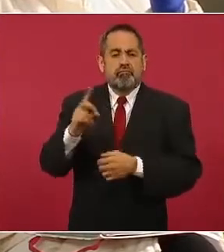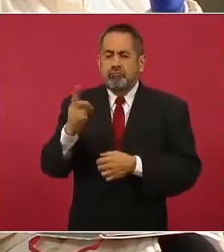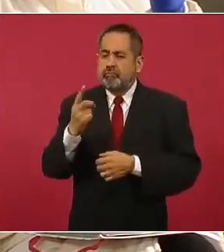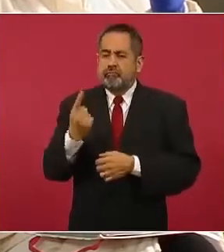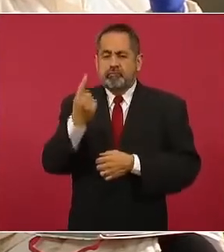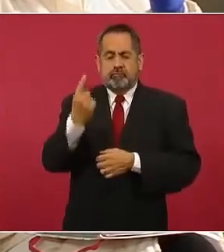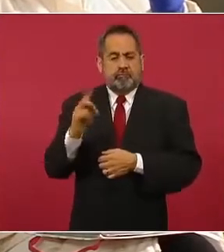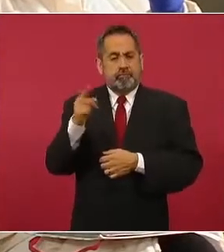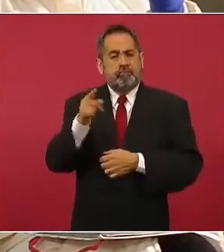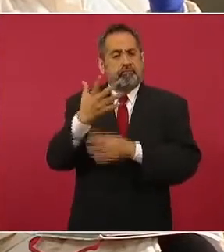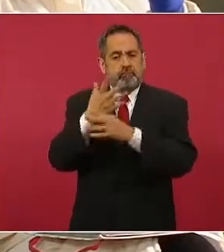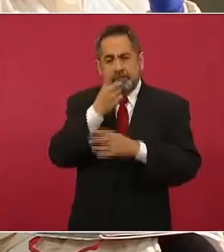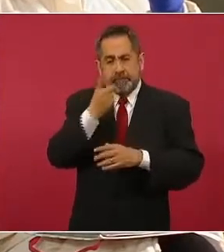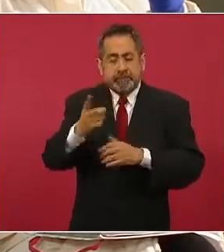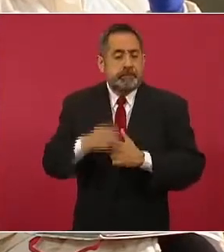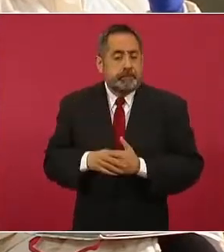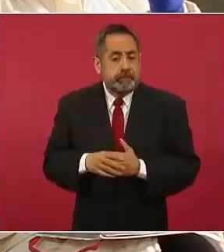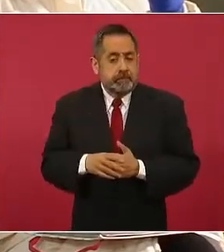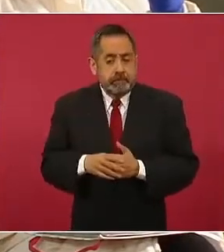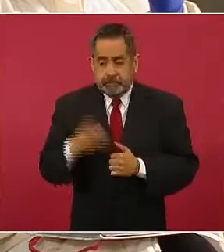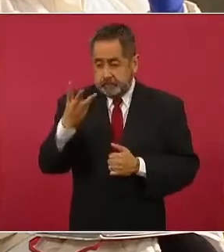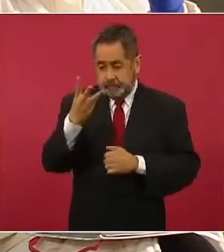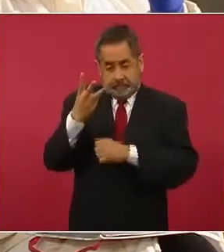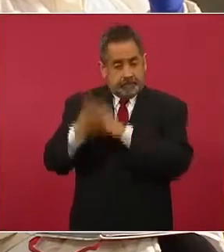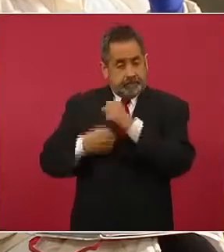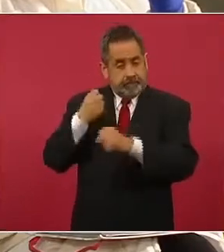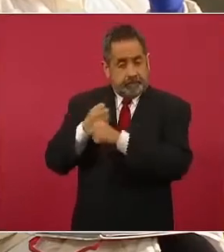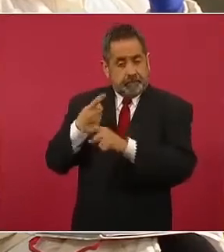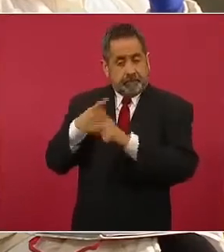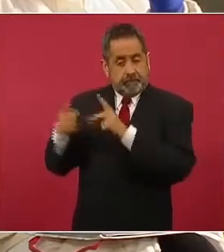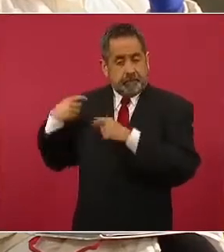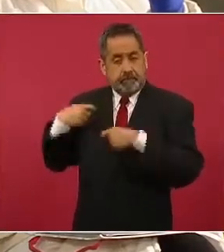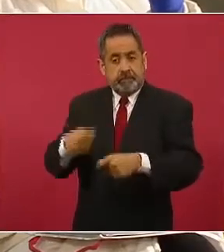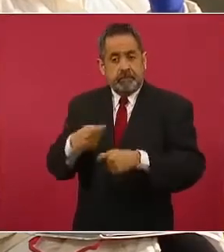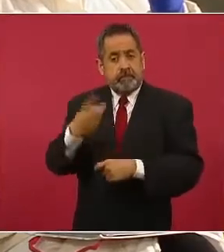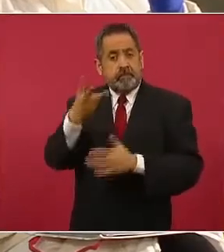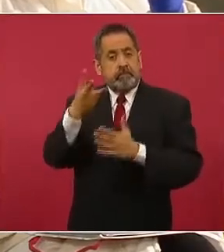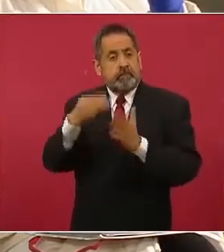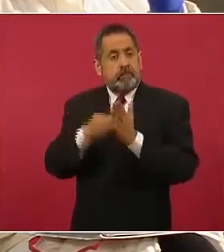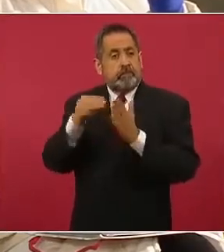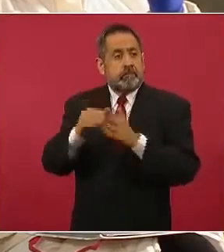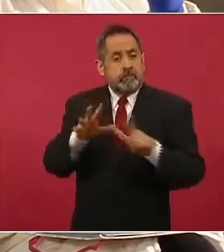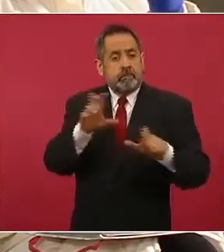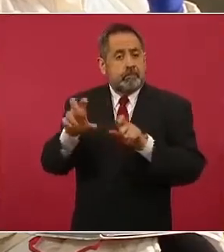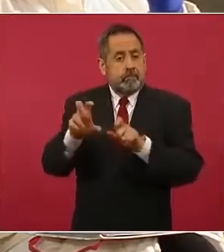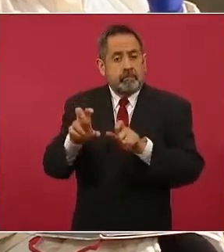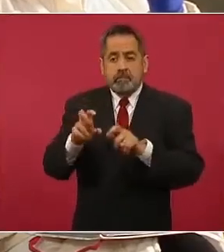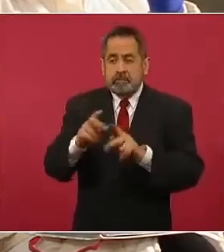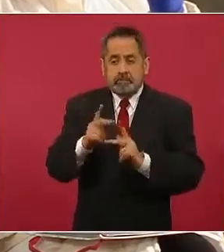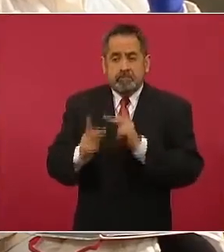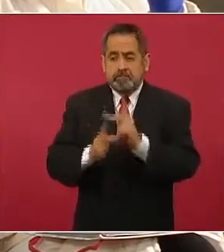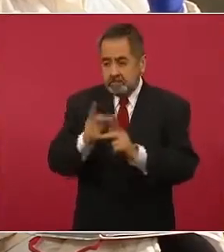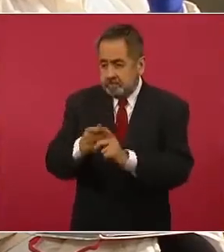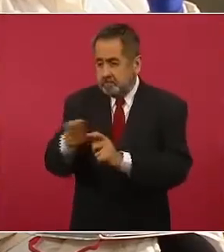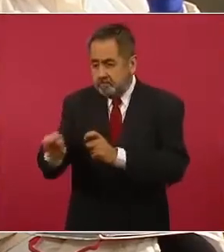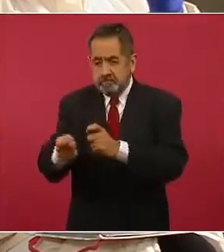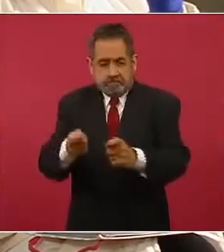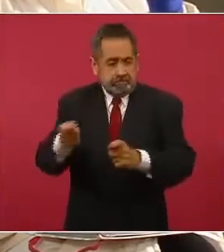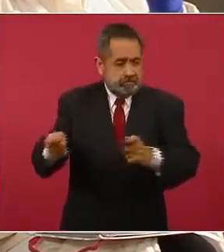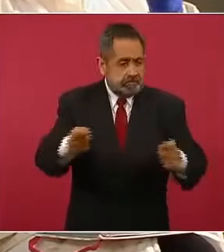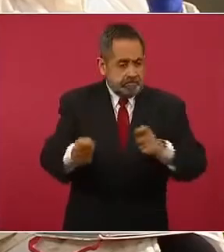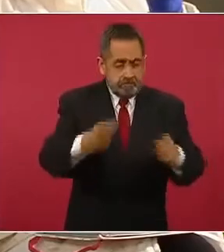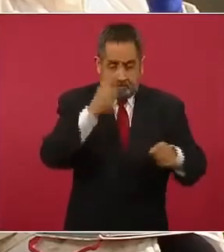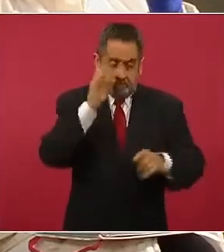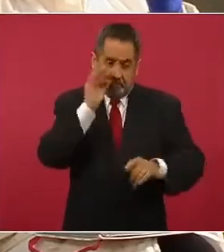en el Zócalo, usted mencionó que en los primeros tres años de su gobierno se entregaron tres millones setecientos mil créditos a la palabra en los diferentes